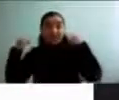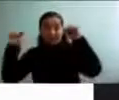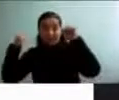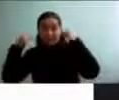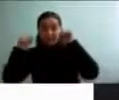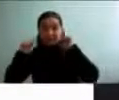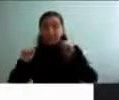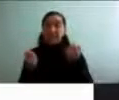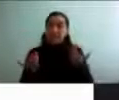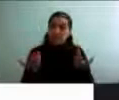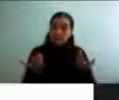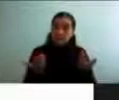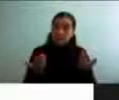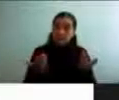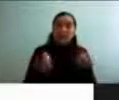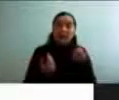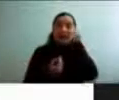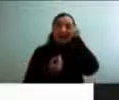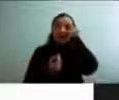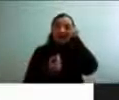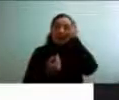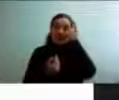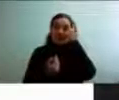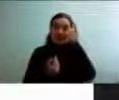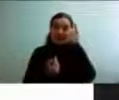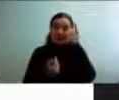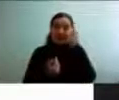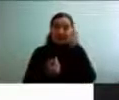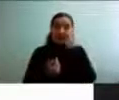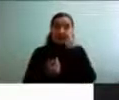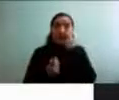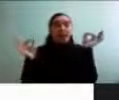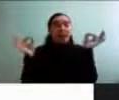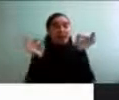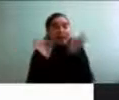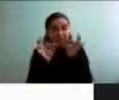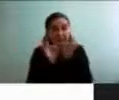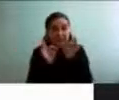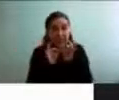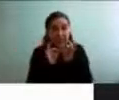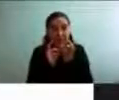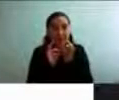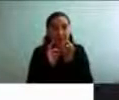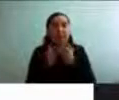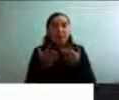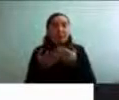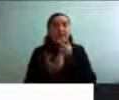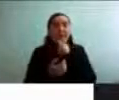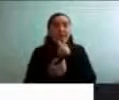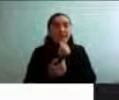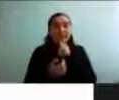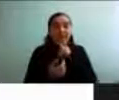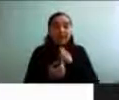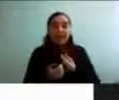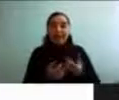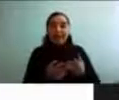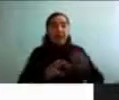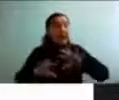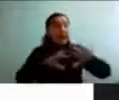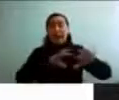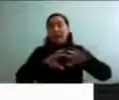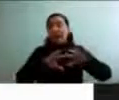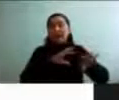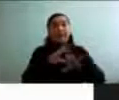para que todos lo puedan como explicarse de una forma más fácil, es todas las actividades que uno